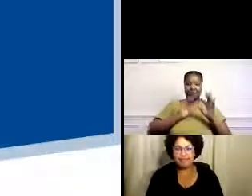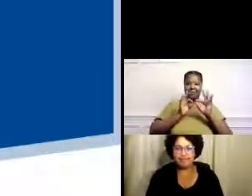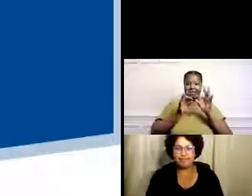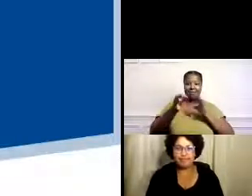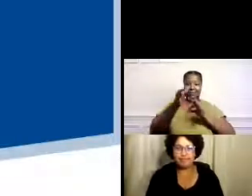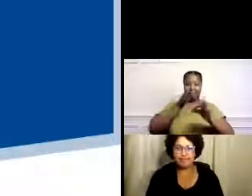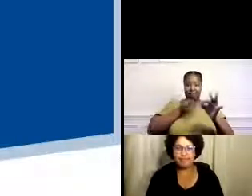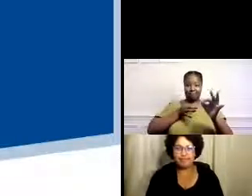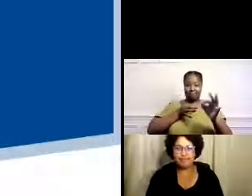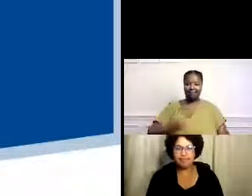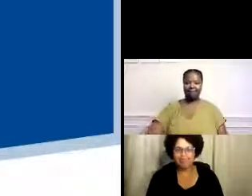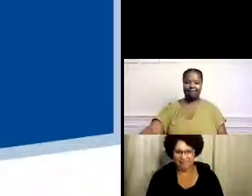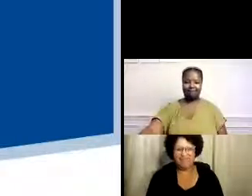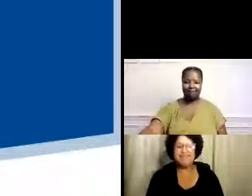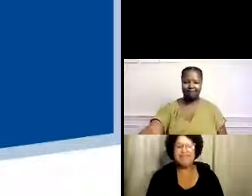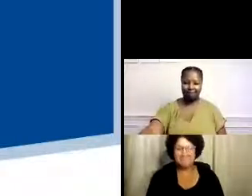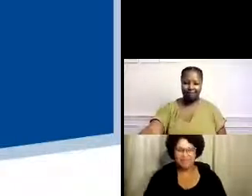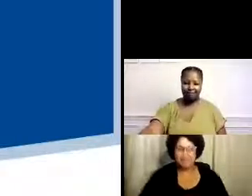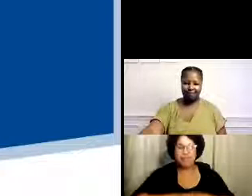detalle sobre ello.